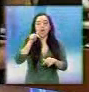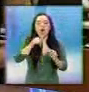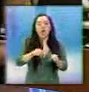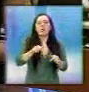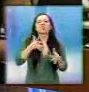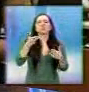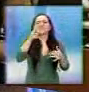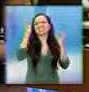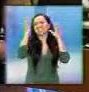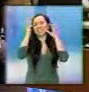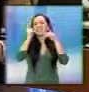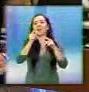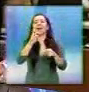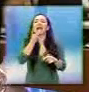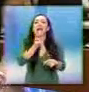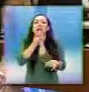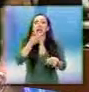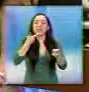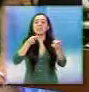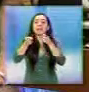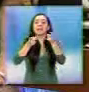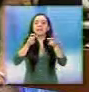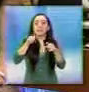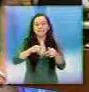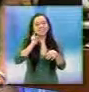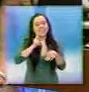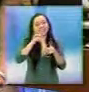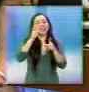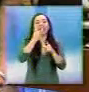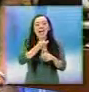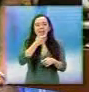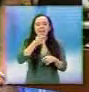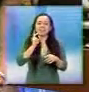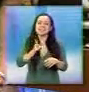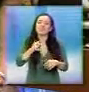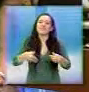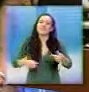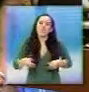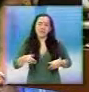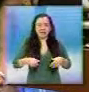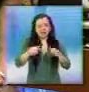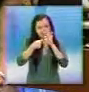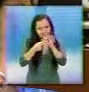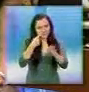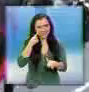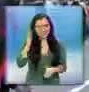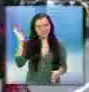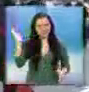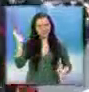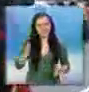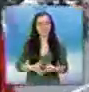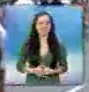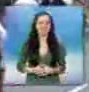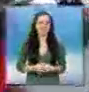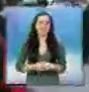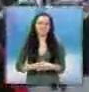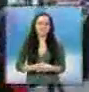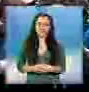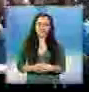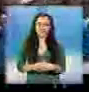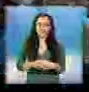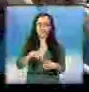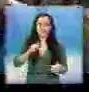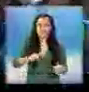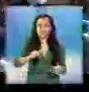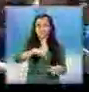traen consigo el Manual para el Manejo de Crisis. Diez sencillos pasos que veremos a continuación. Las Inolvidables traen de